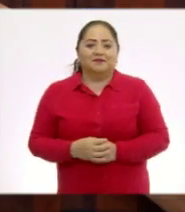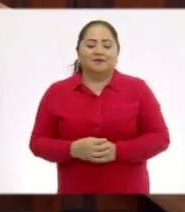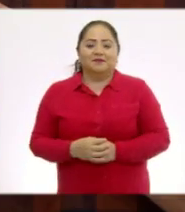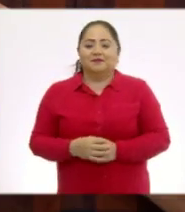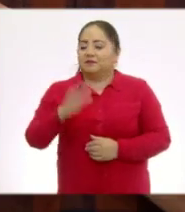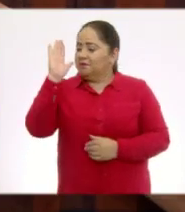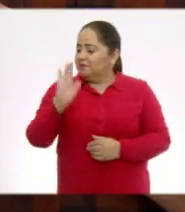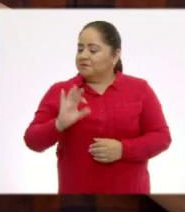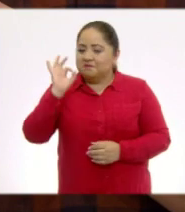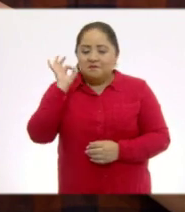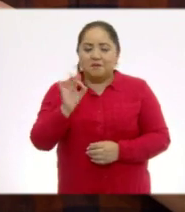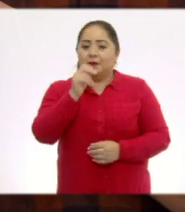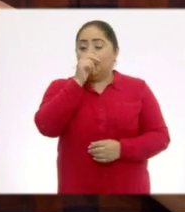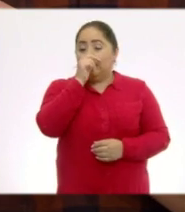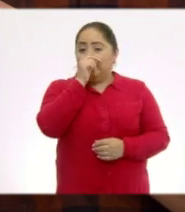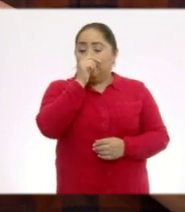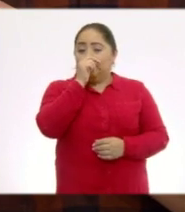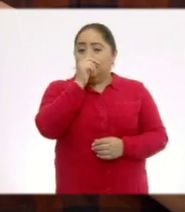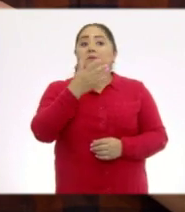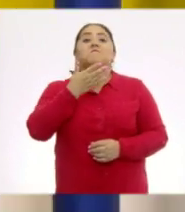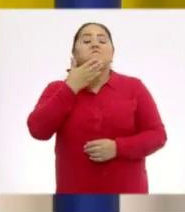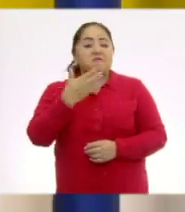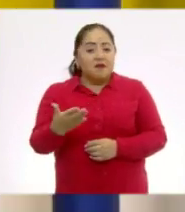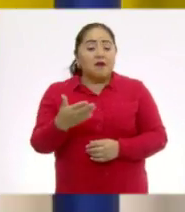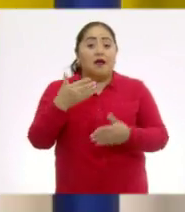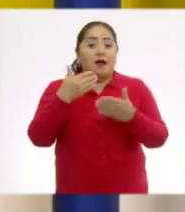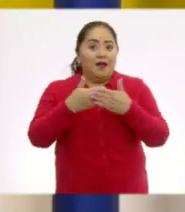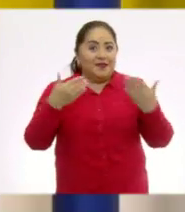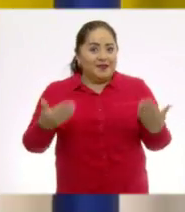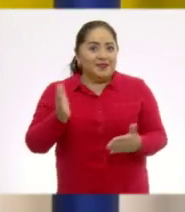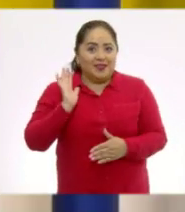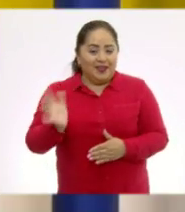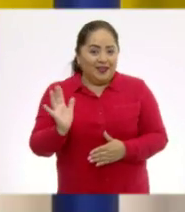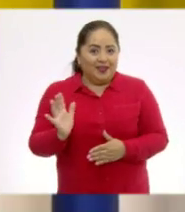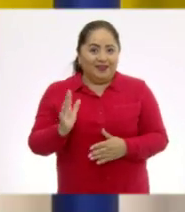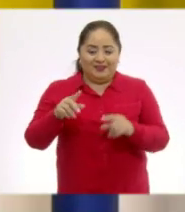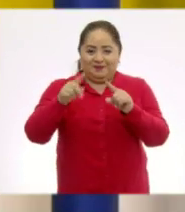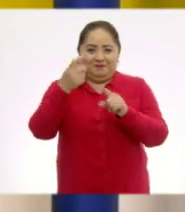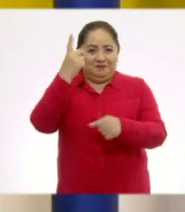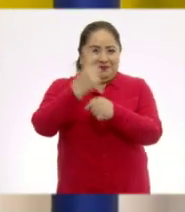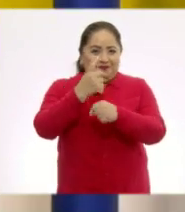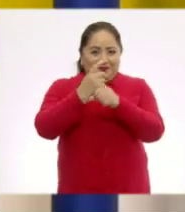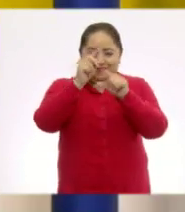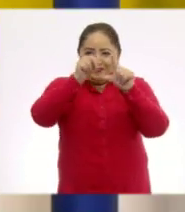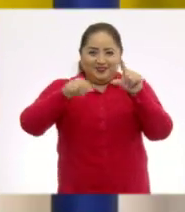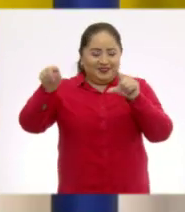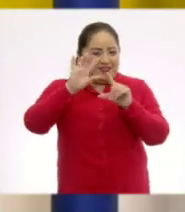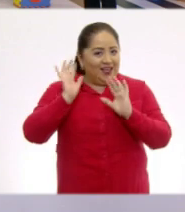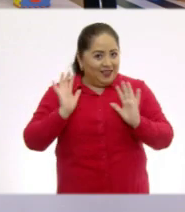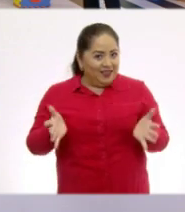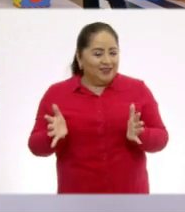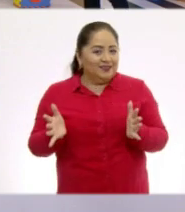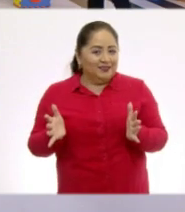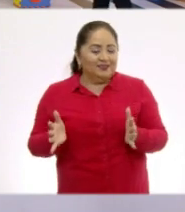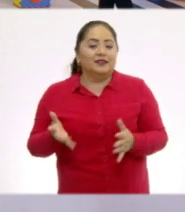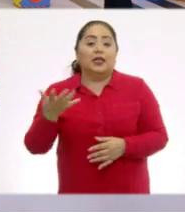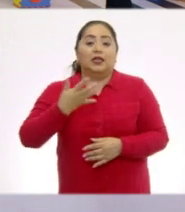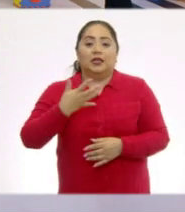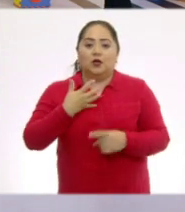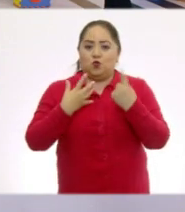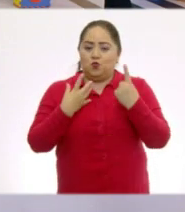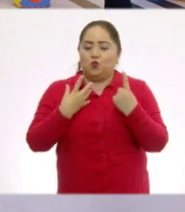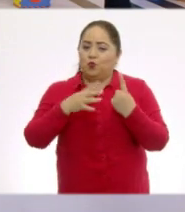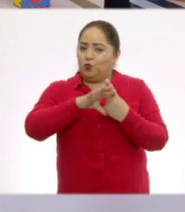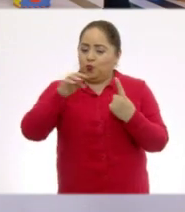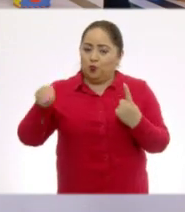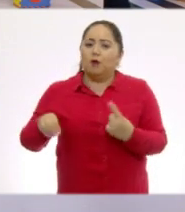ya se parece. Muy bien. Entonces ya hicimos nuestra primer figura. ¡Perfecto! Ya tenemos una.